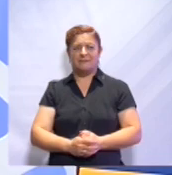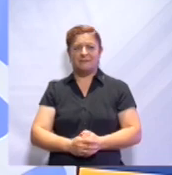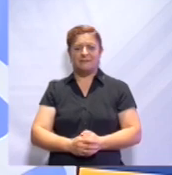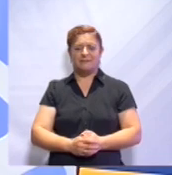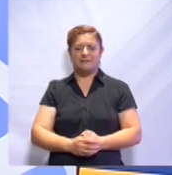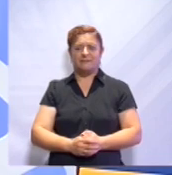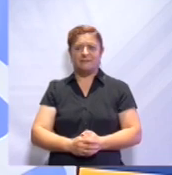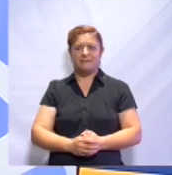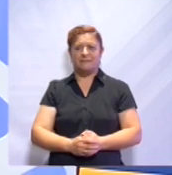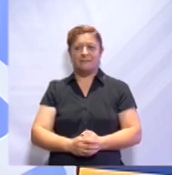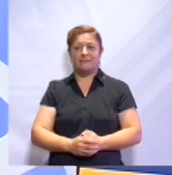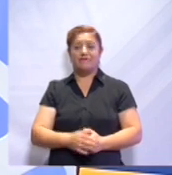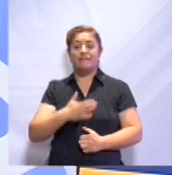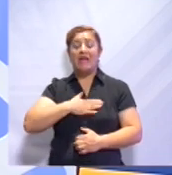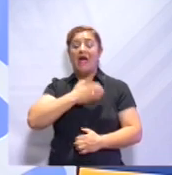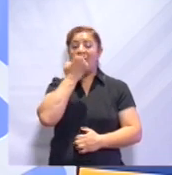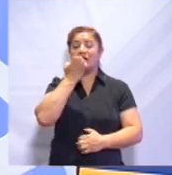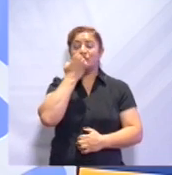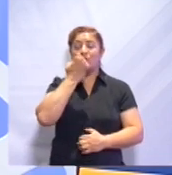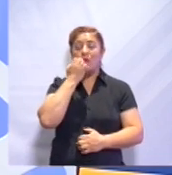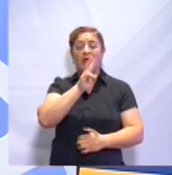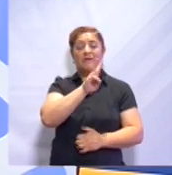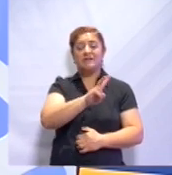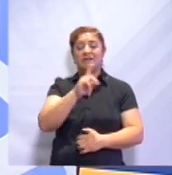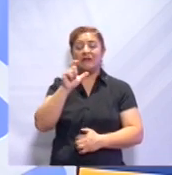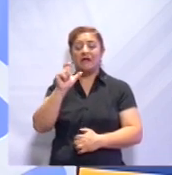De la escuela Vicente Cerrero.